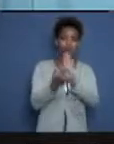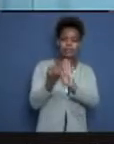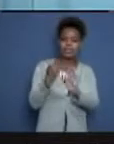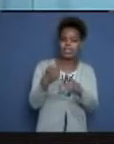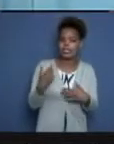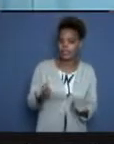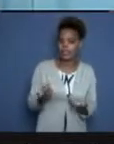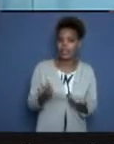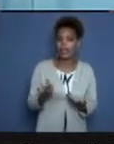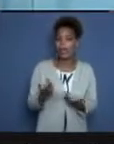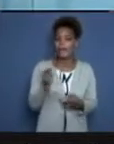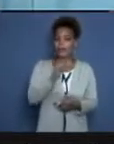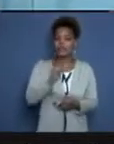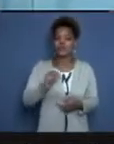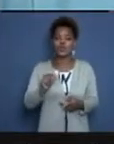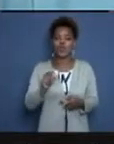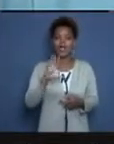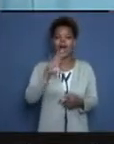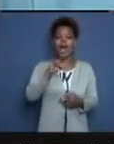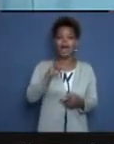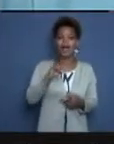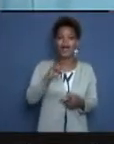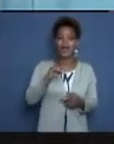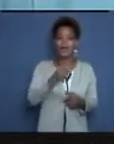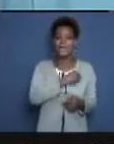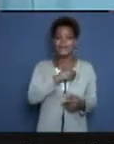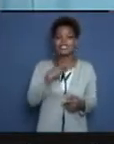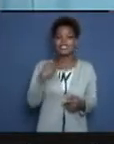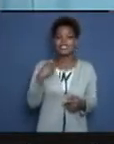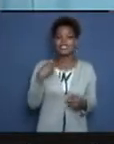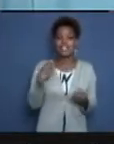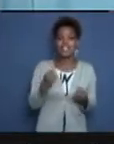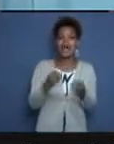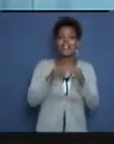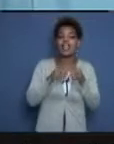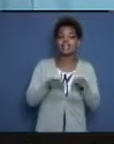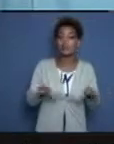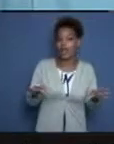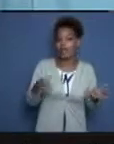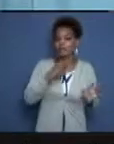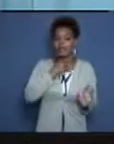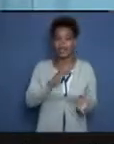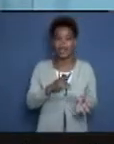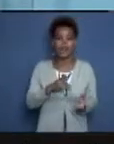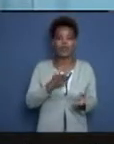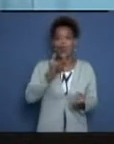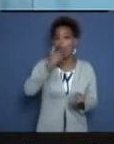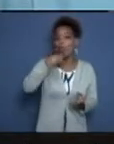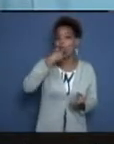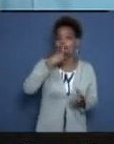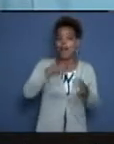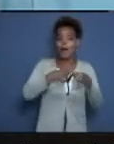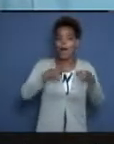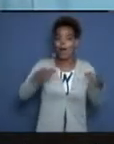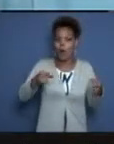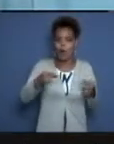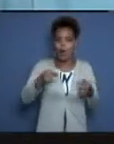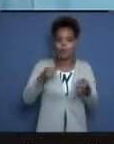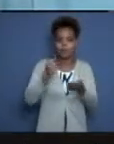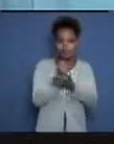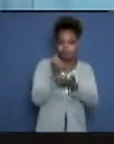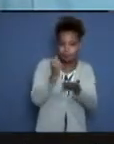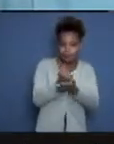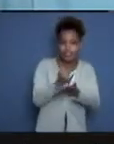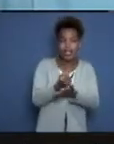cebolla, también de ajo, el cocimiento de hoja de guayaba. Vamos a hablar en buen cubano porque todos somos cubanos y es lo que nos han